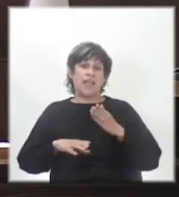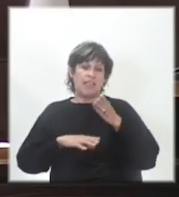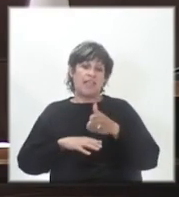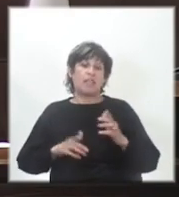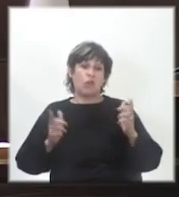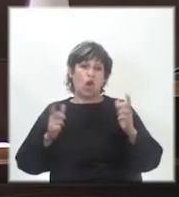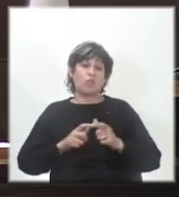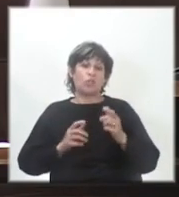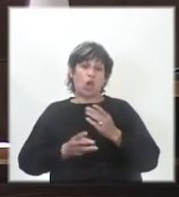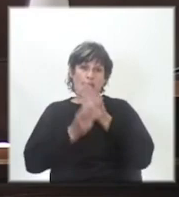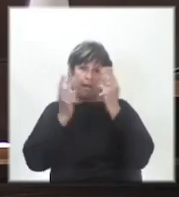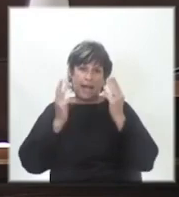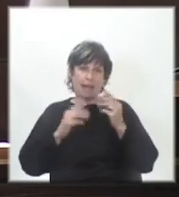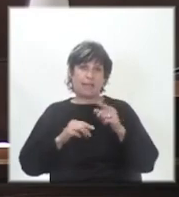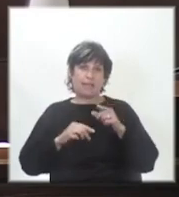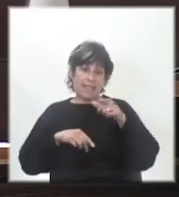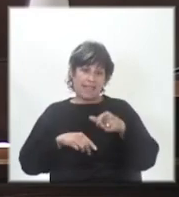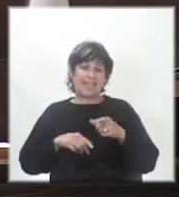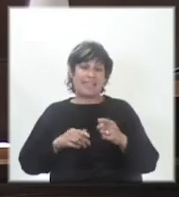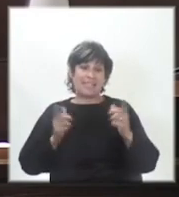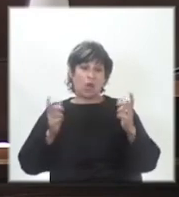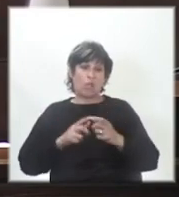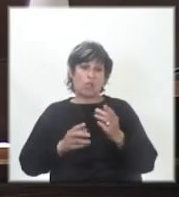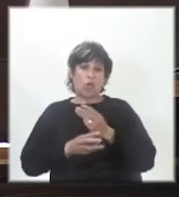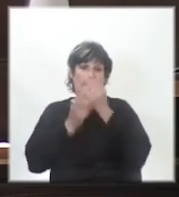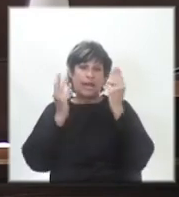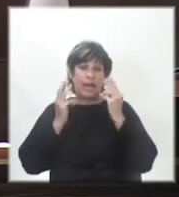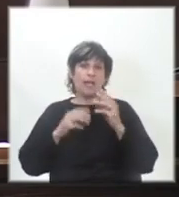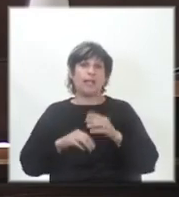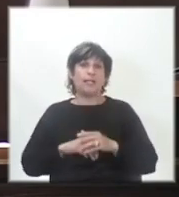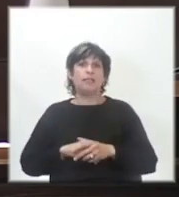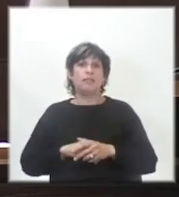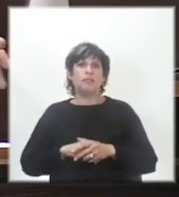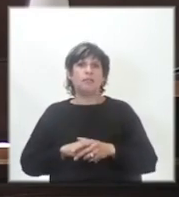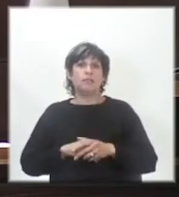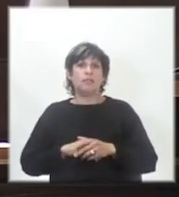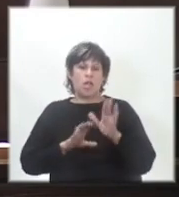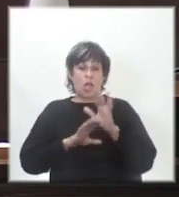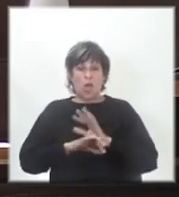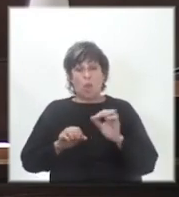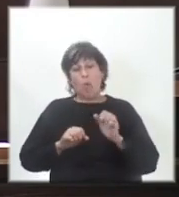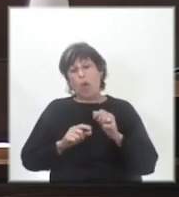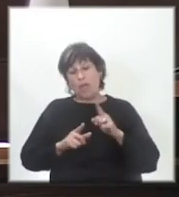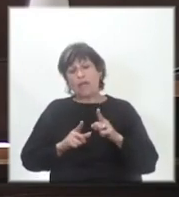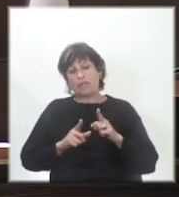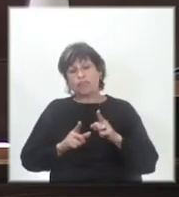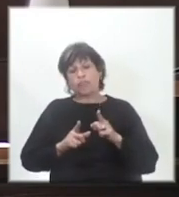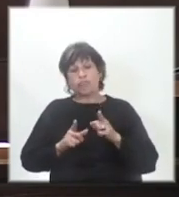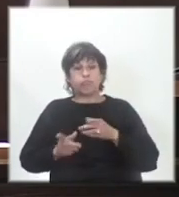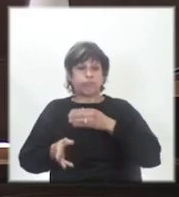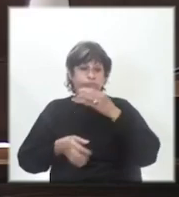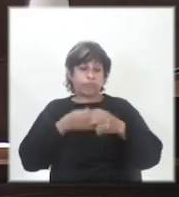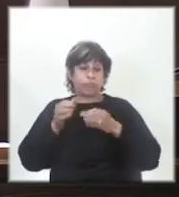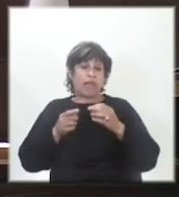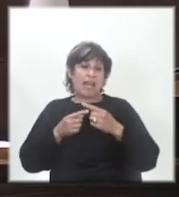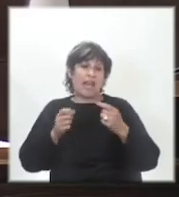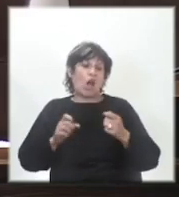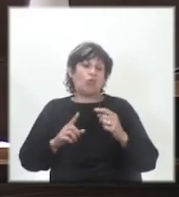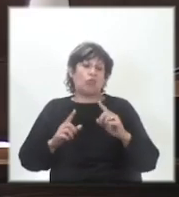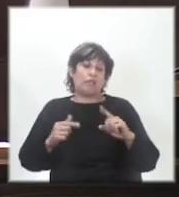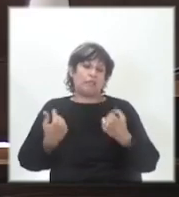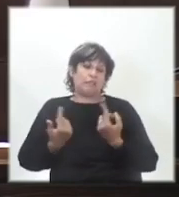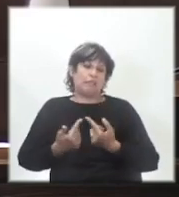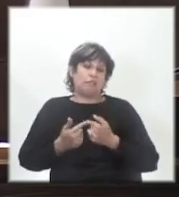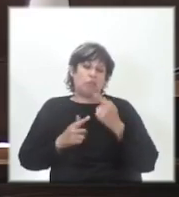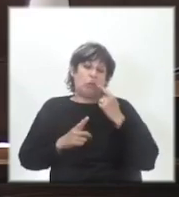general. Y en esa comisión general poder explicitar las cosas que nos parecían